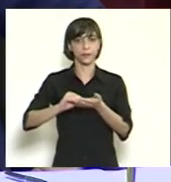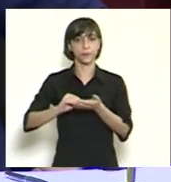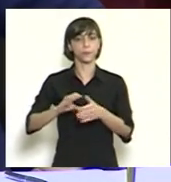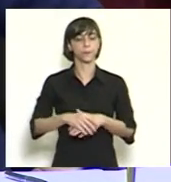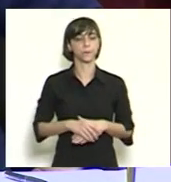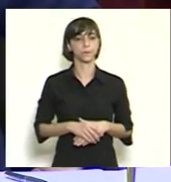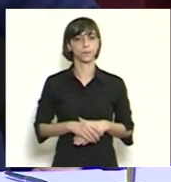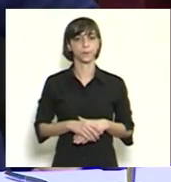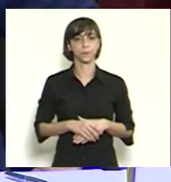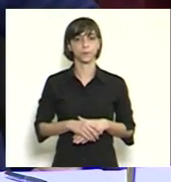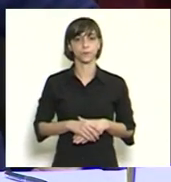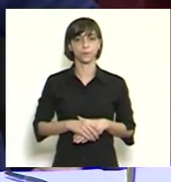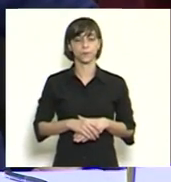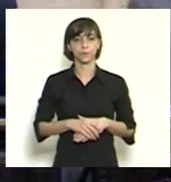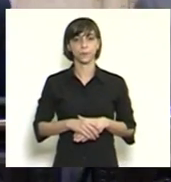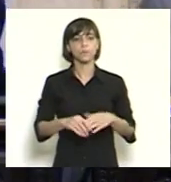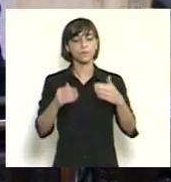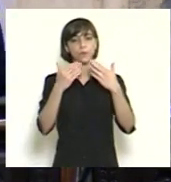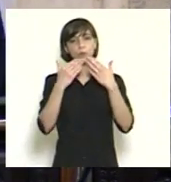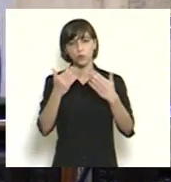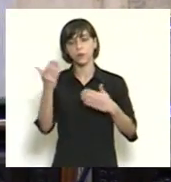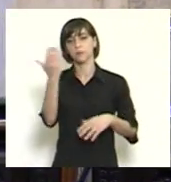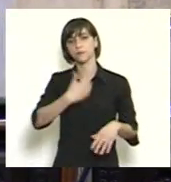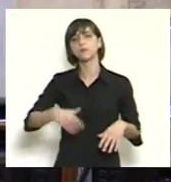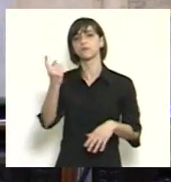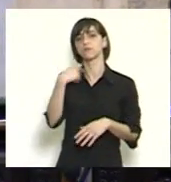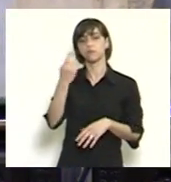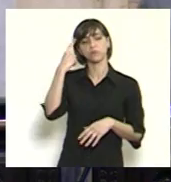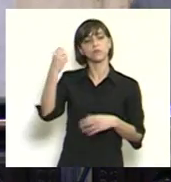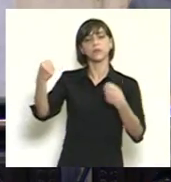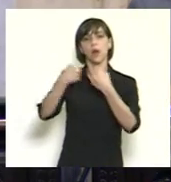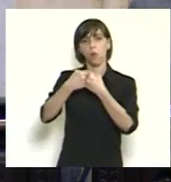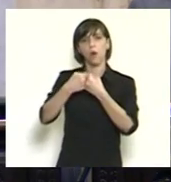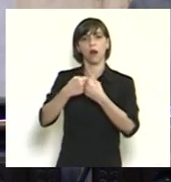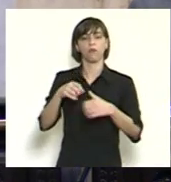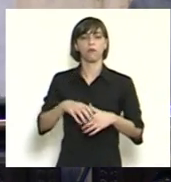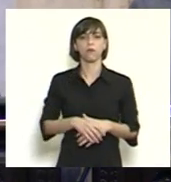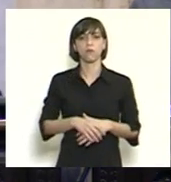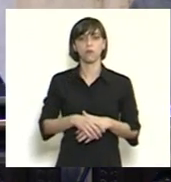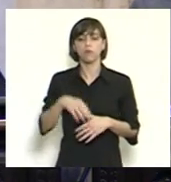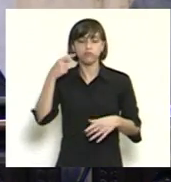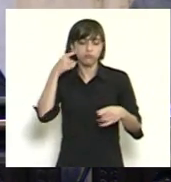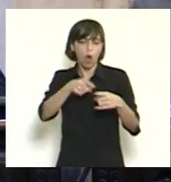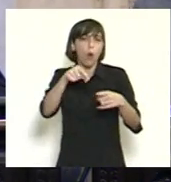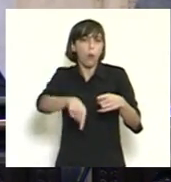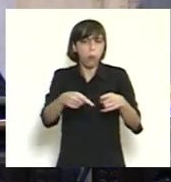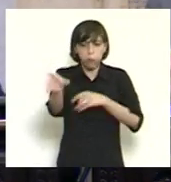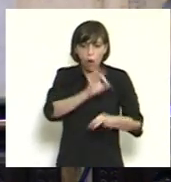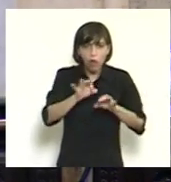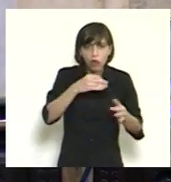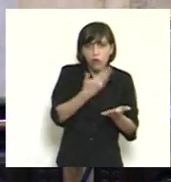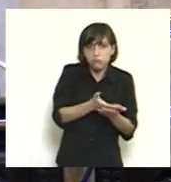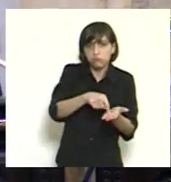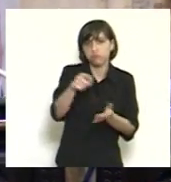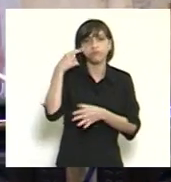Muchas gracias, señora Presidenta. Sí, coincidimos totalmente en el objetivo de este proyecto. De hecho, en